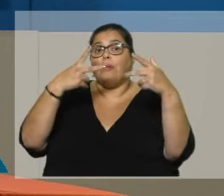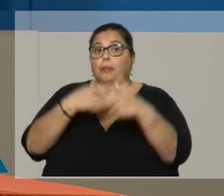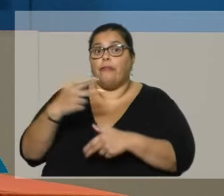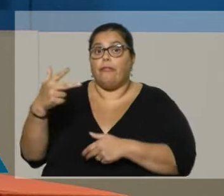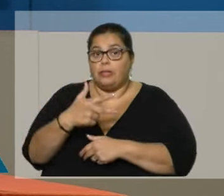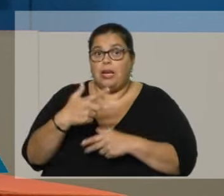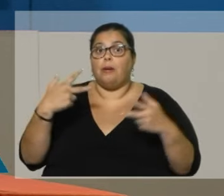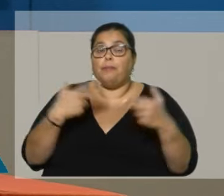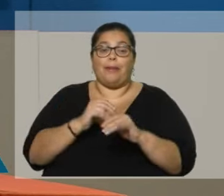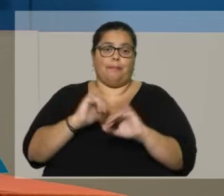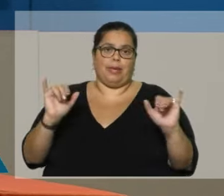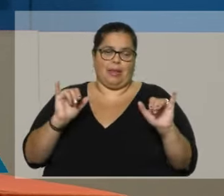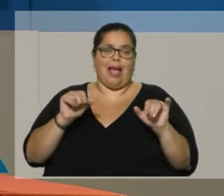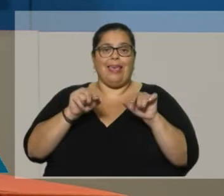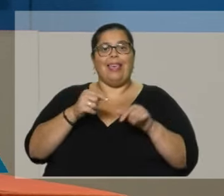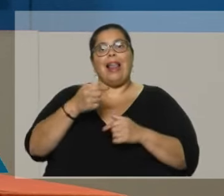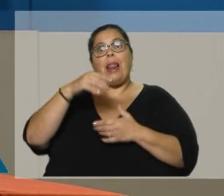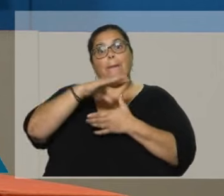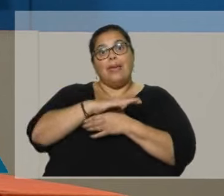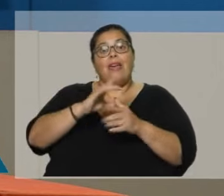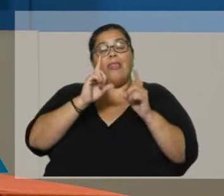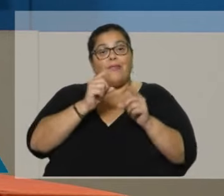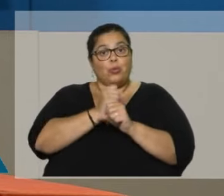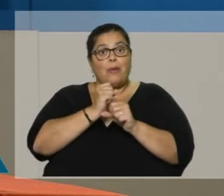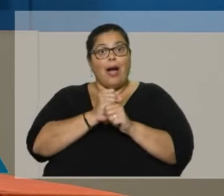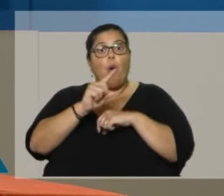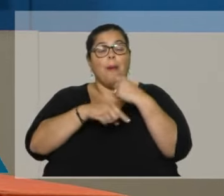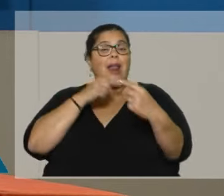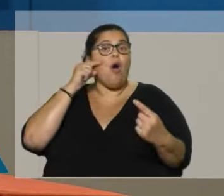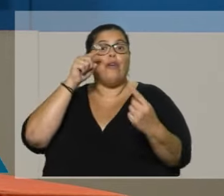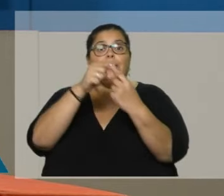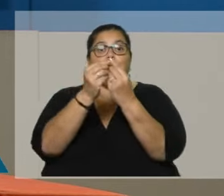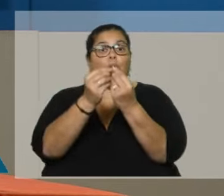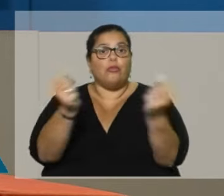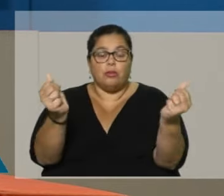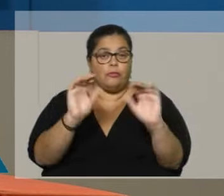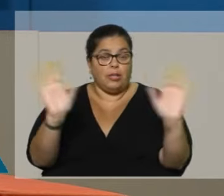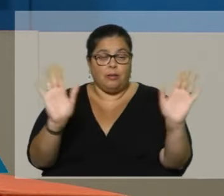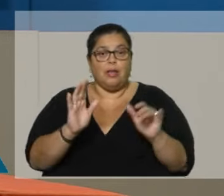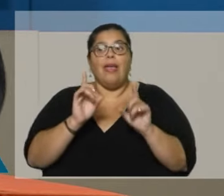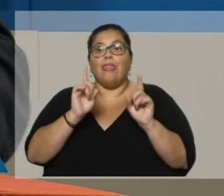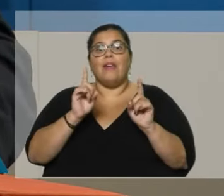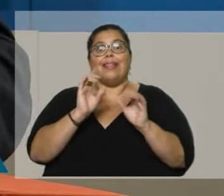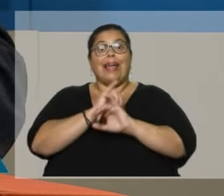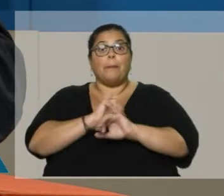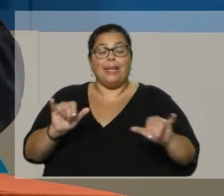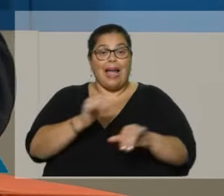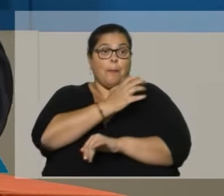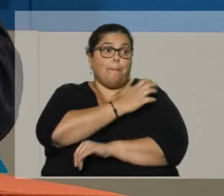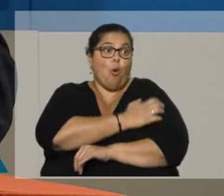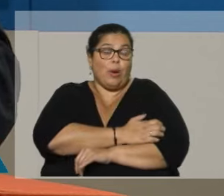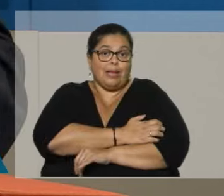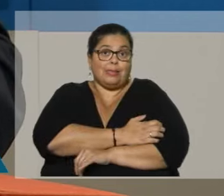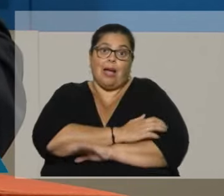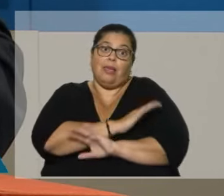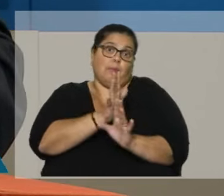un ministerio que trabaje en disolverse. El objetivo del Mides ha de ser acabar con la pobreza en este país. Y cuando acabe con la pobreza en este país, su